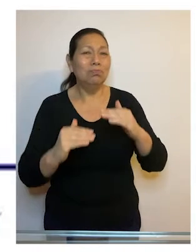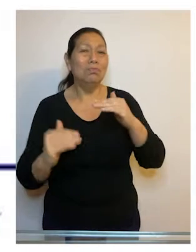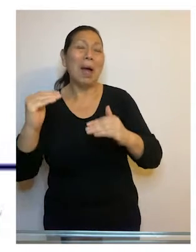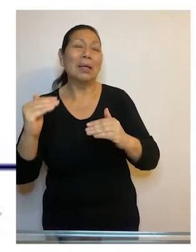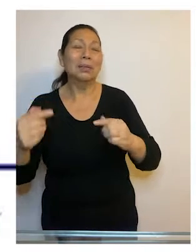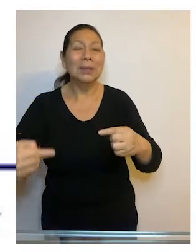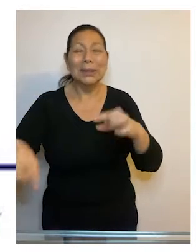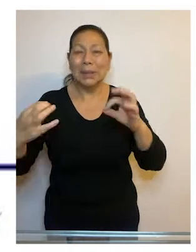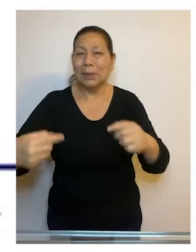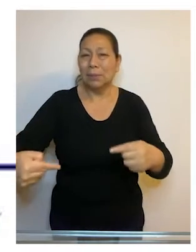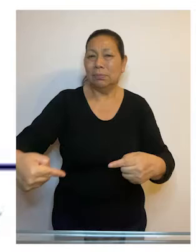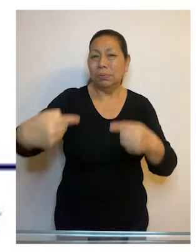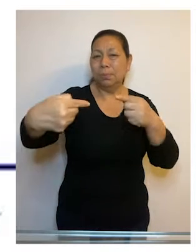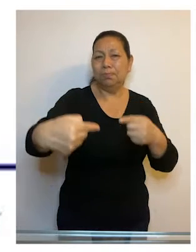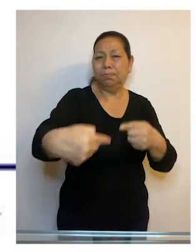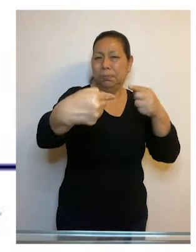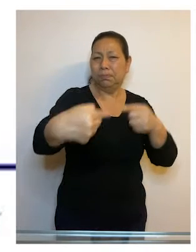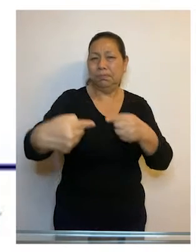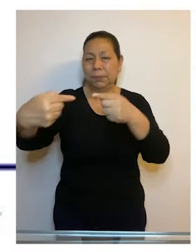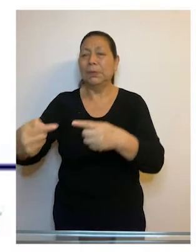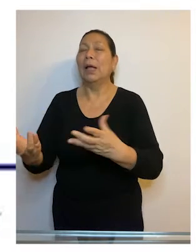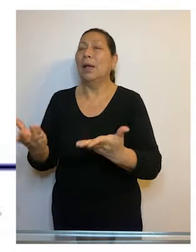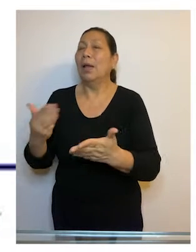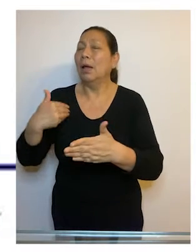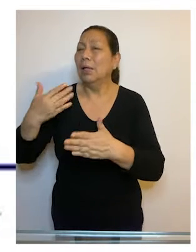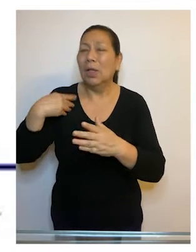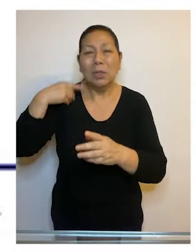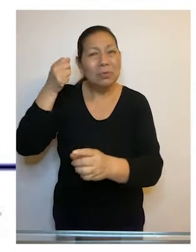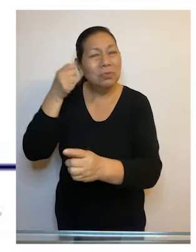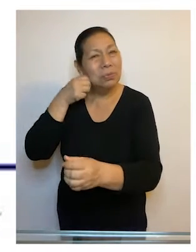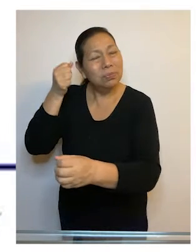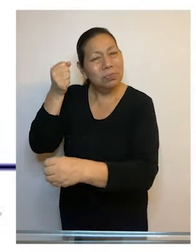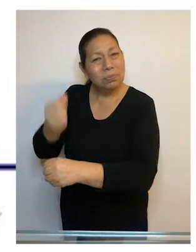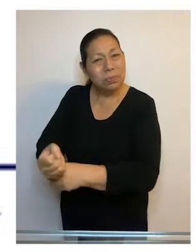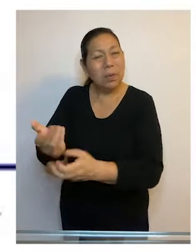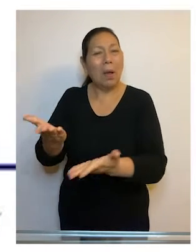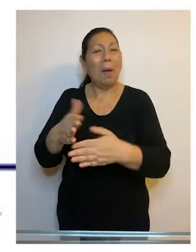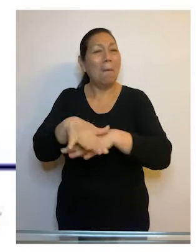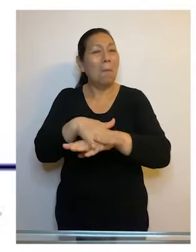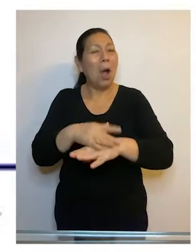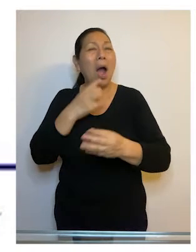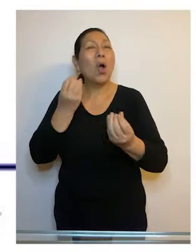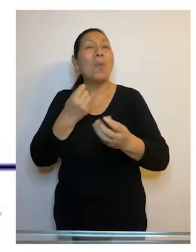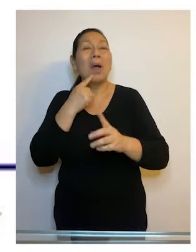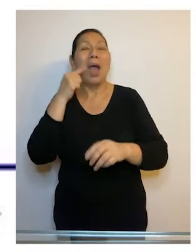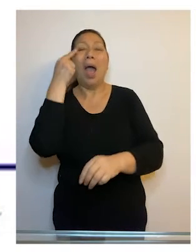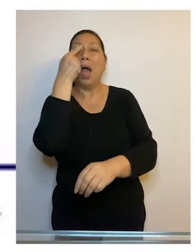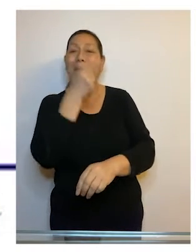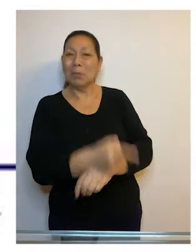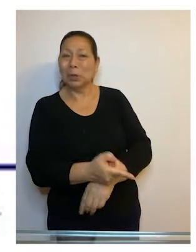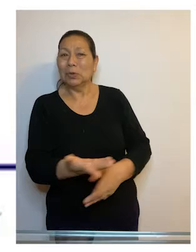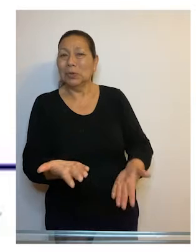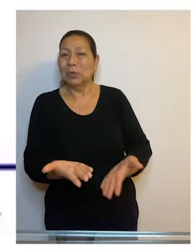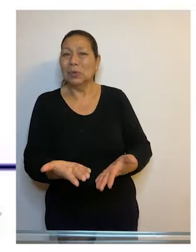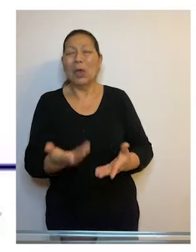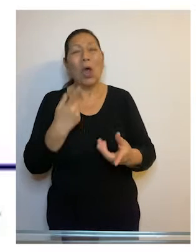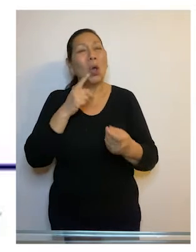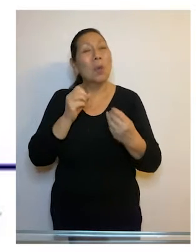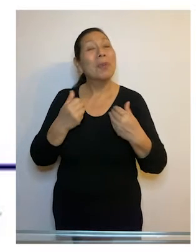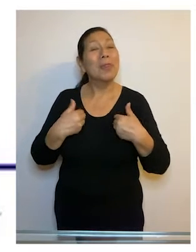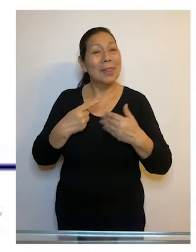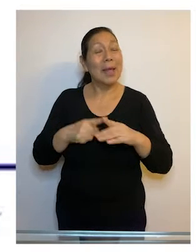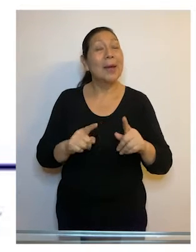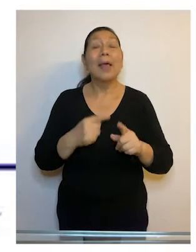minorías, pero que están en un plano de avasallamiento, en un plano de abuso o un plano de